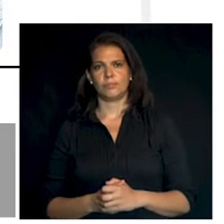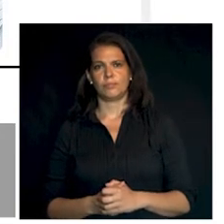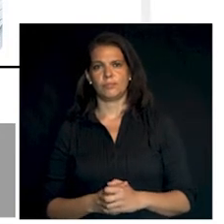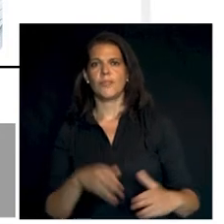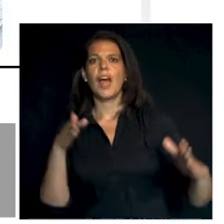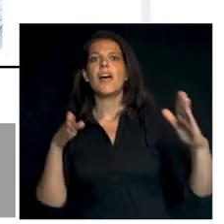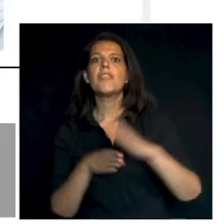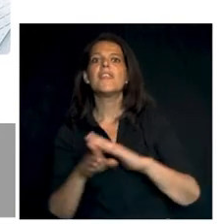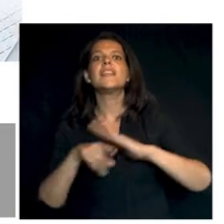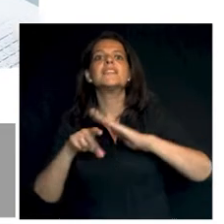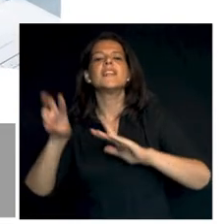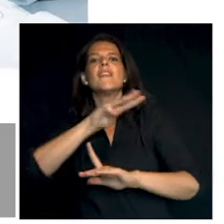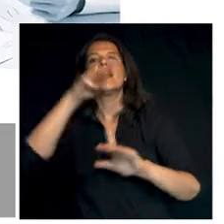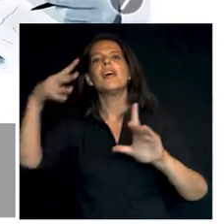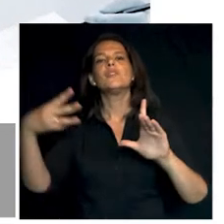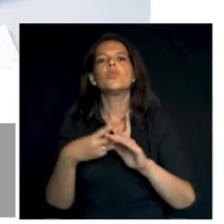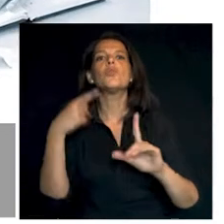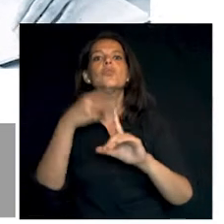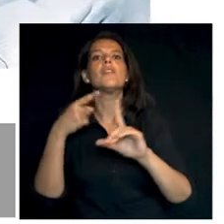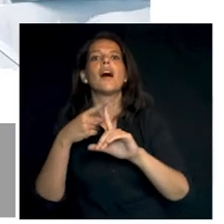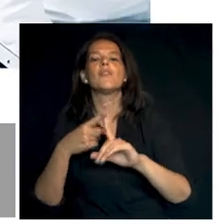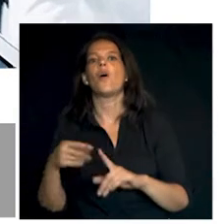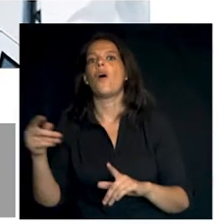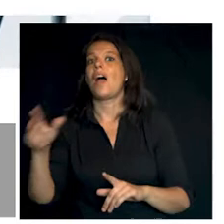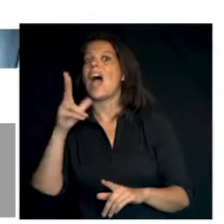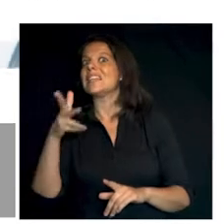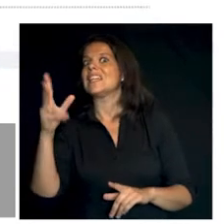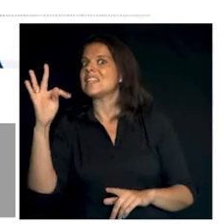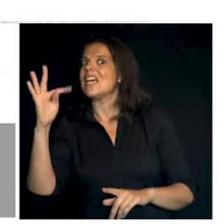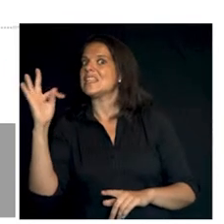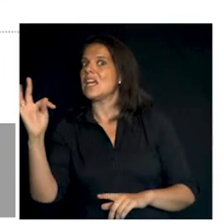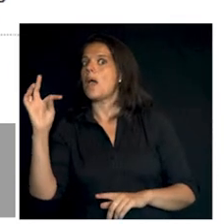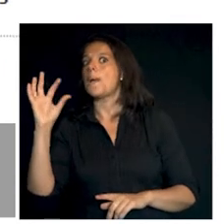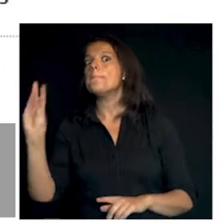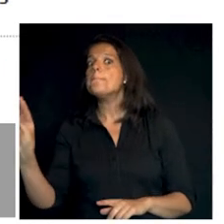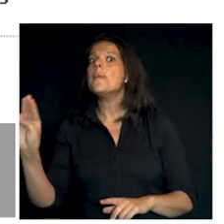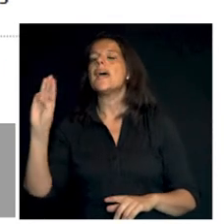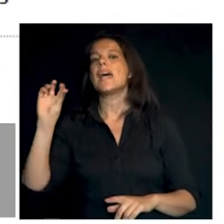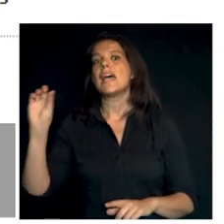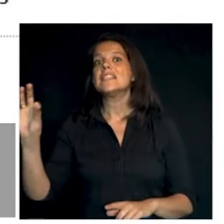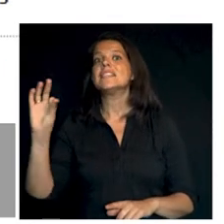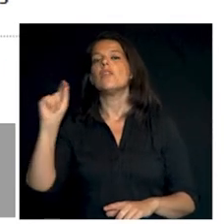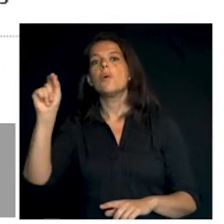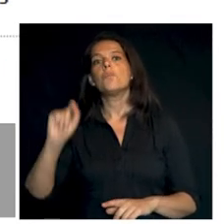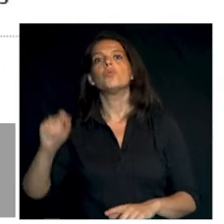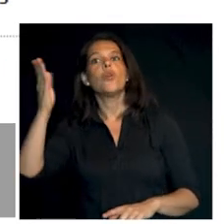Accede a la sede electrónica con la url http2